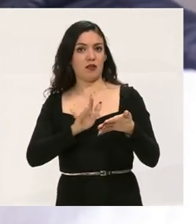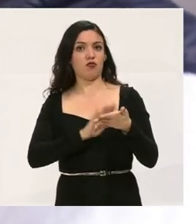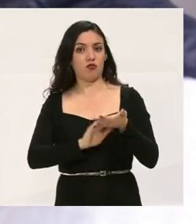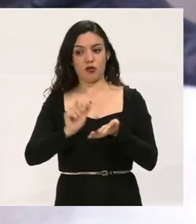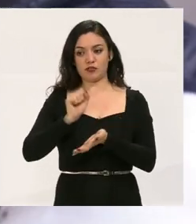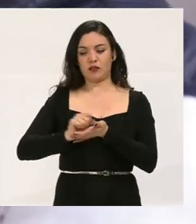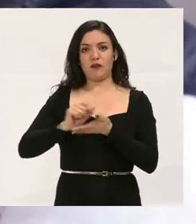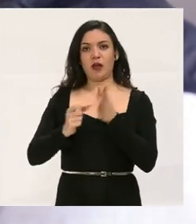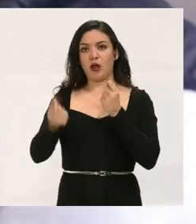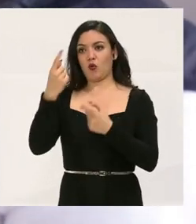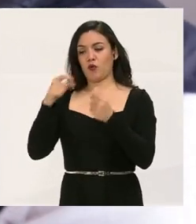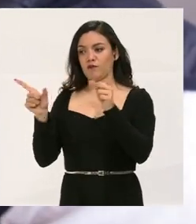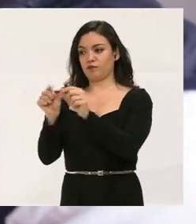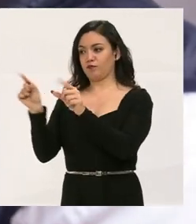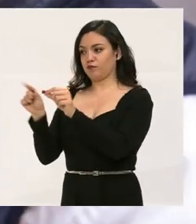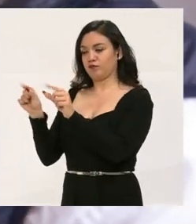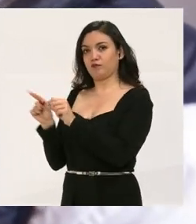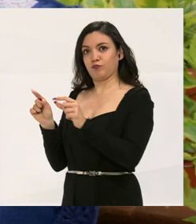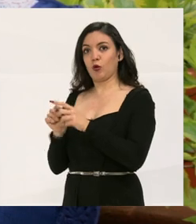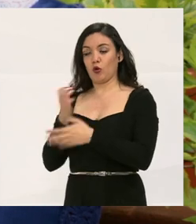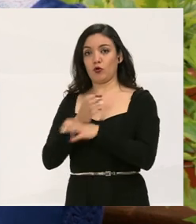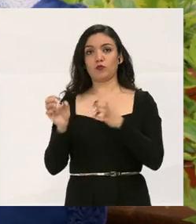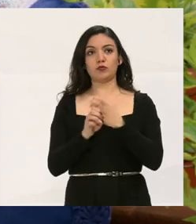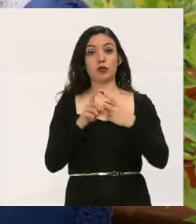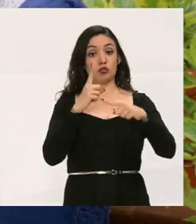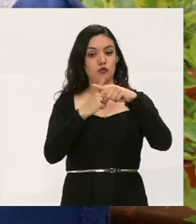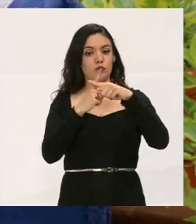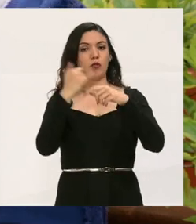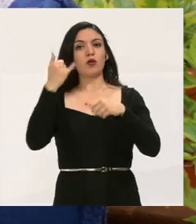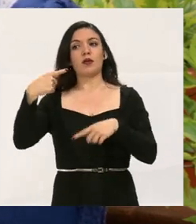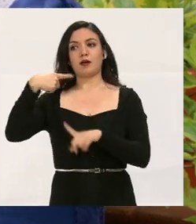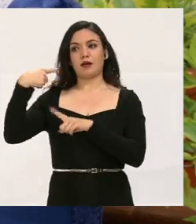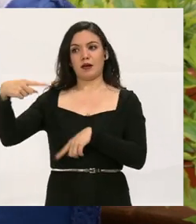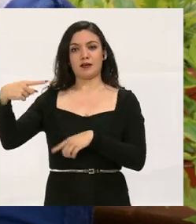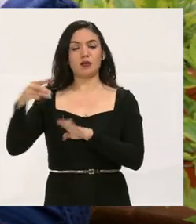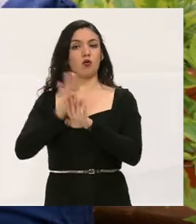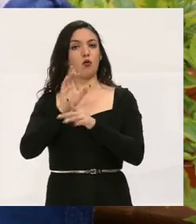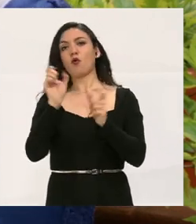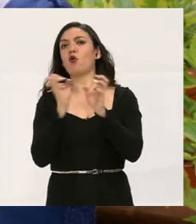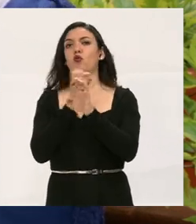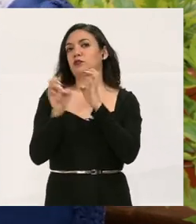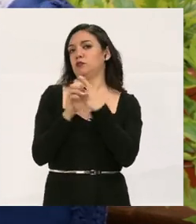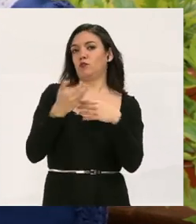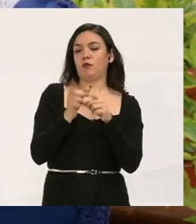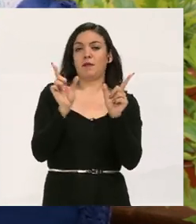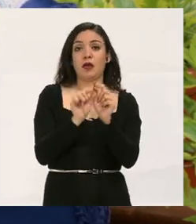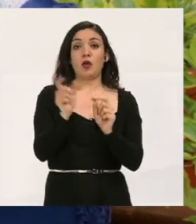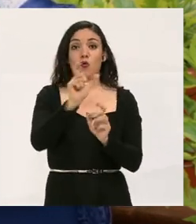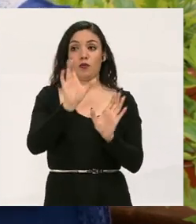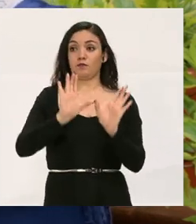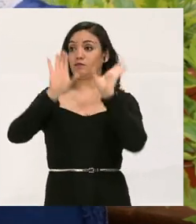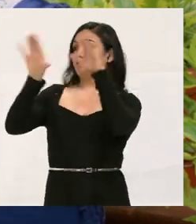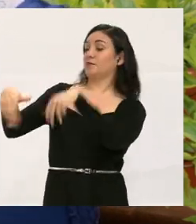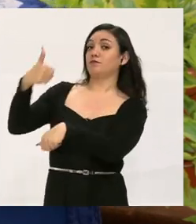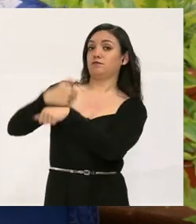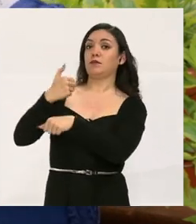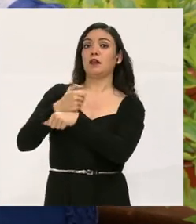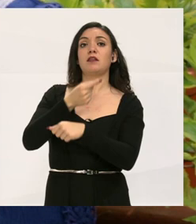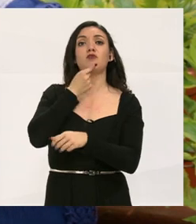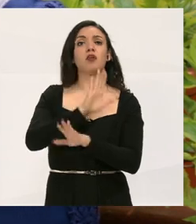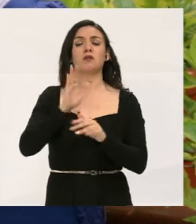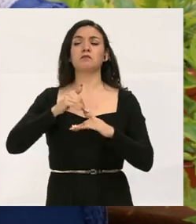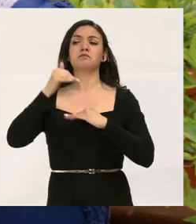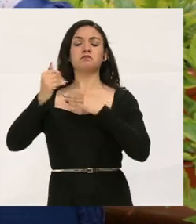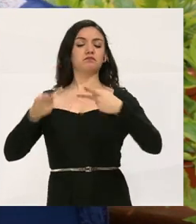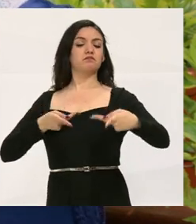escribiendo algunas frases cortas, sumando y restando también cosas muy pequeñas. Para cuando entra a la